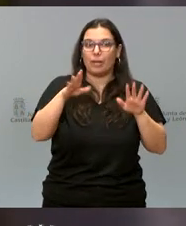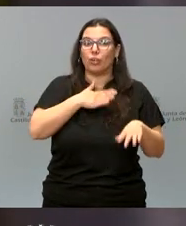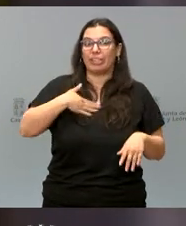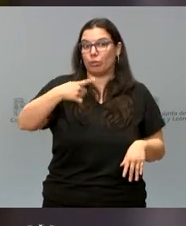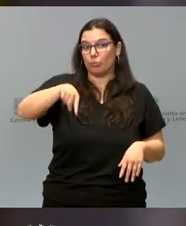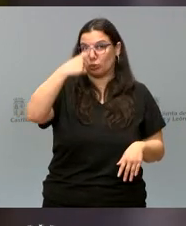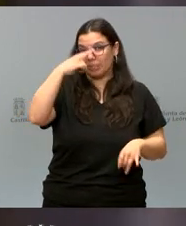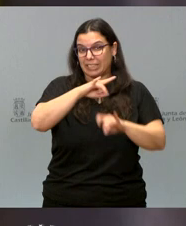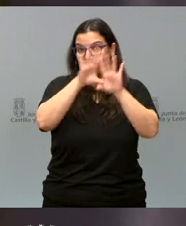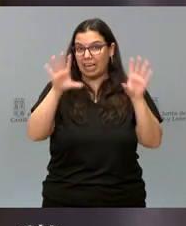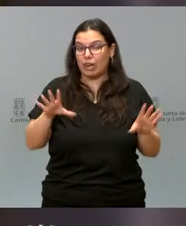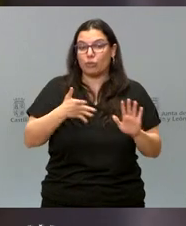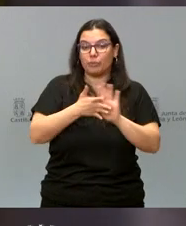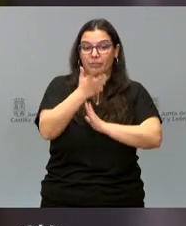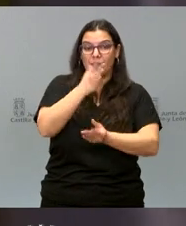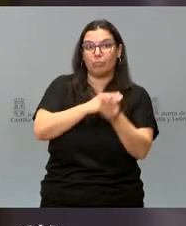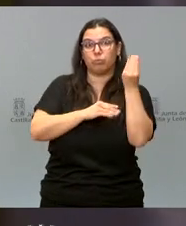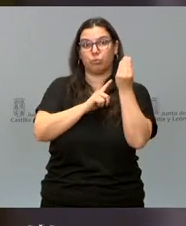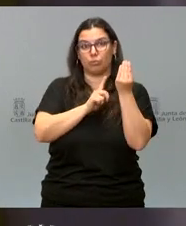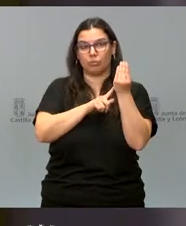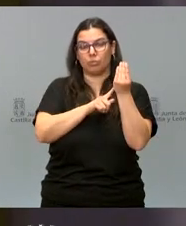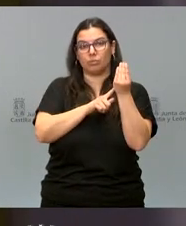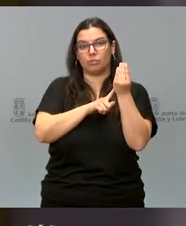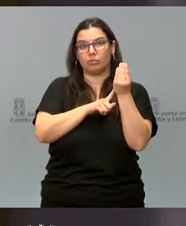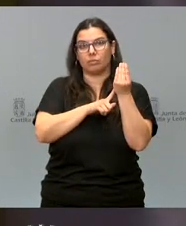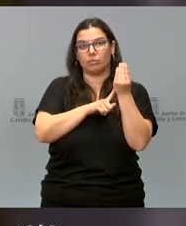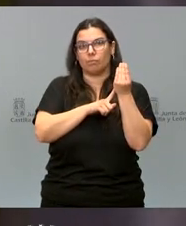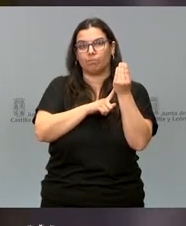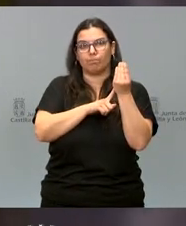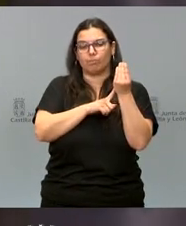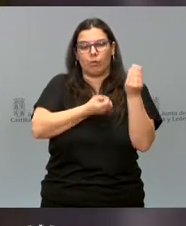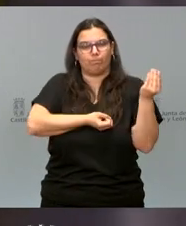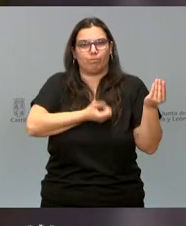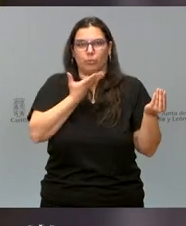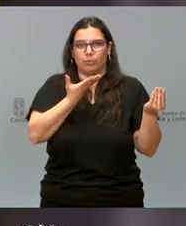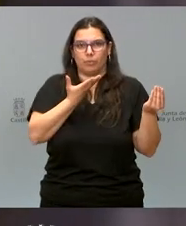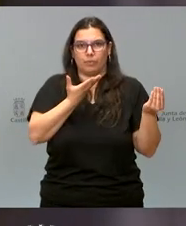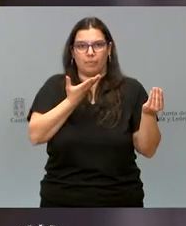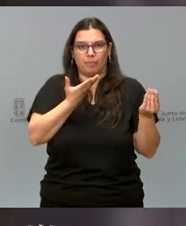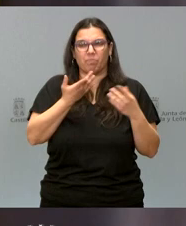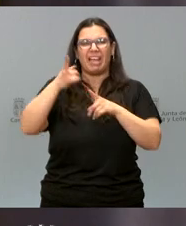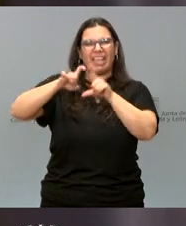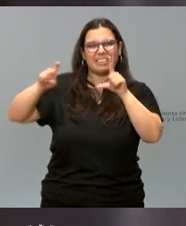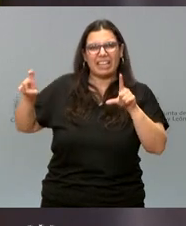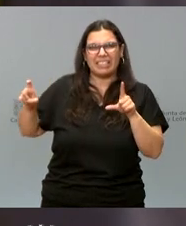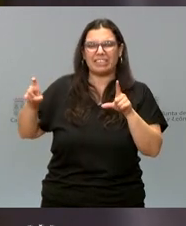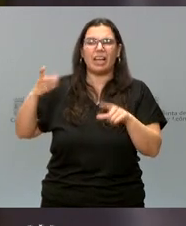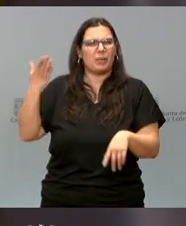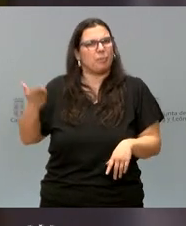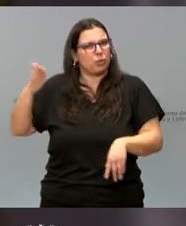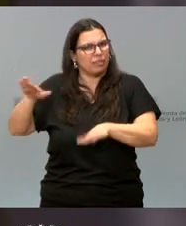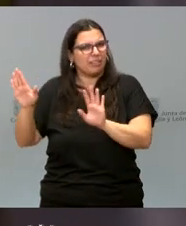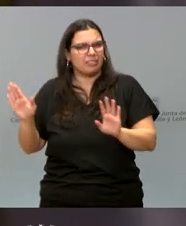claro es que nace desde nuestro corazón, no desde las estadísticas, que siempre son importantes,